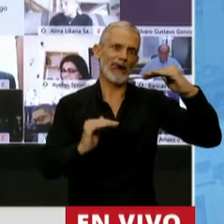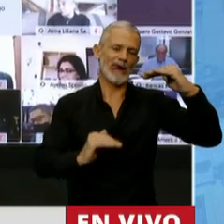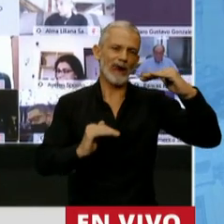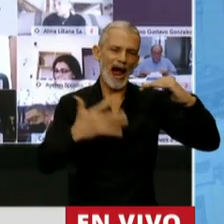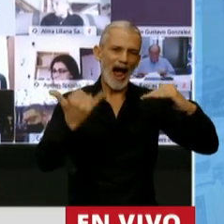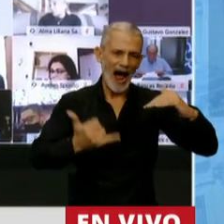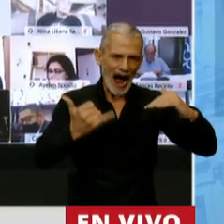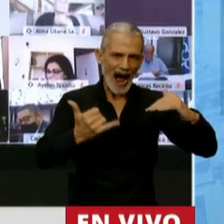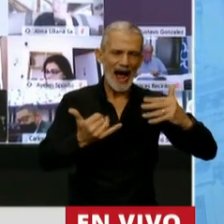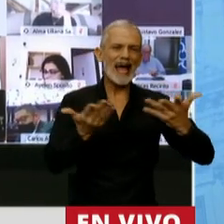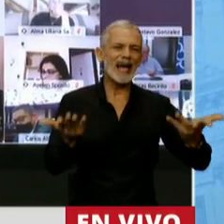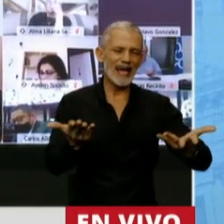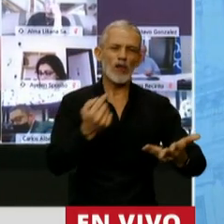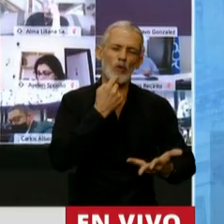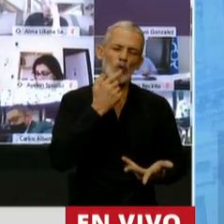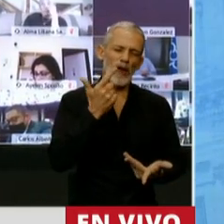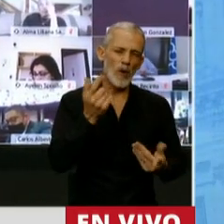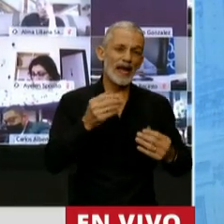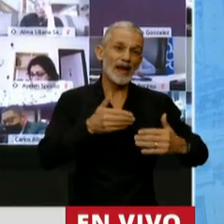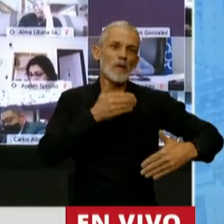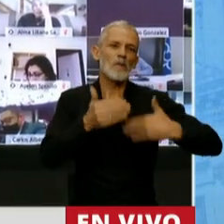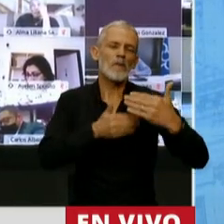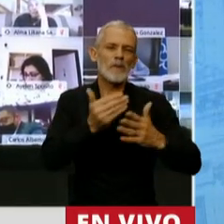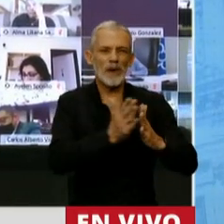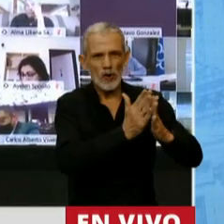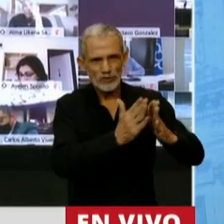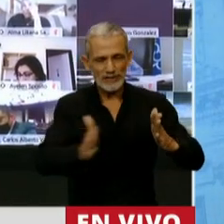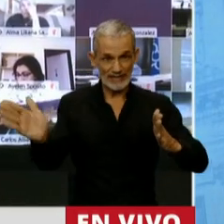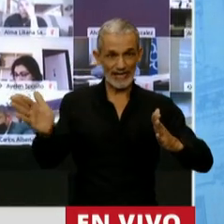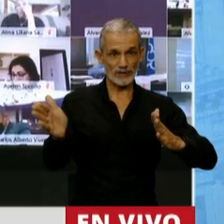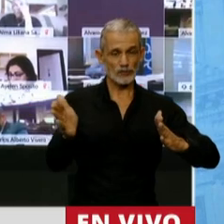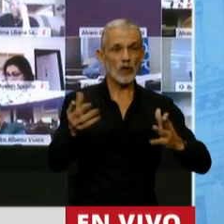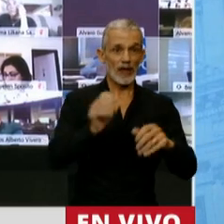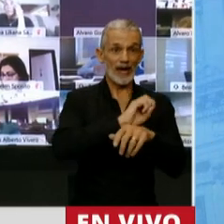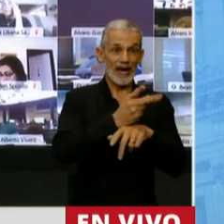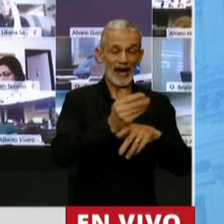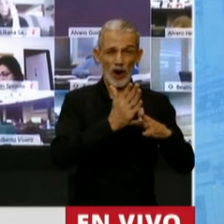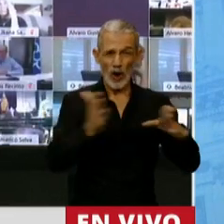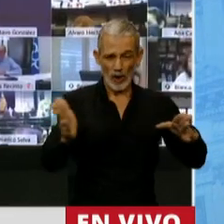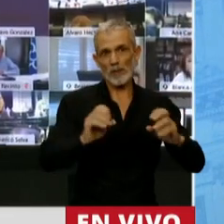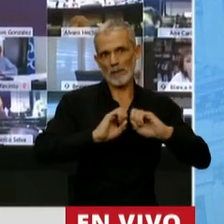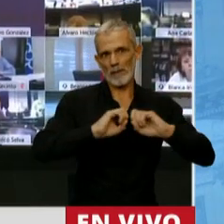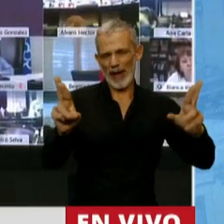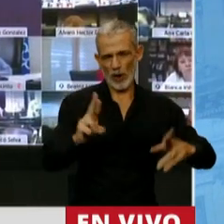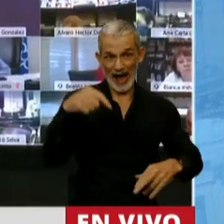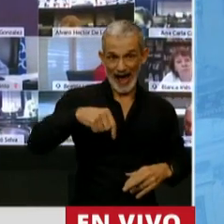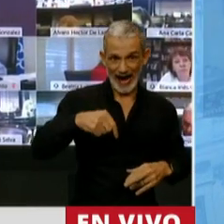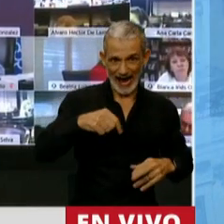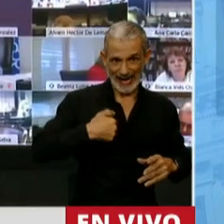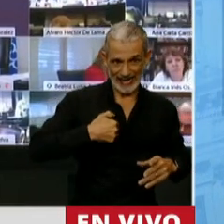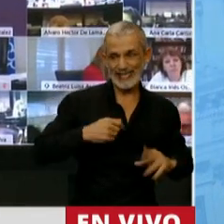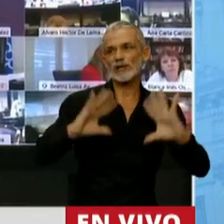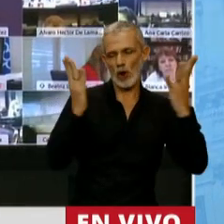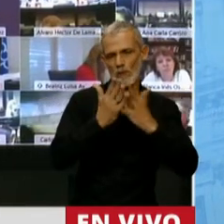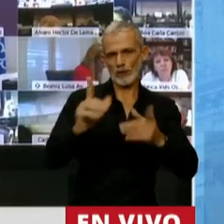existen y que sin duda en el proceso de la pandemia se han agravado aquí y en el mundo